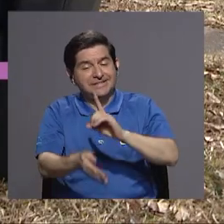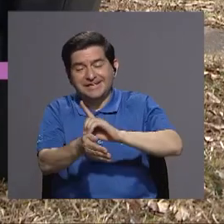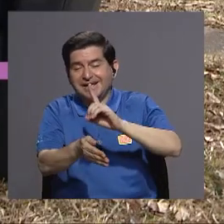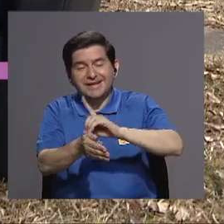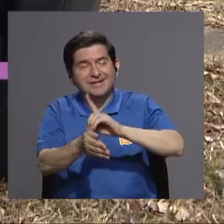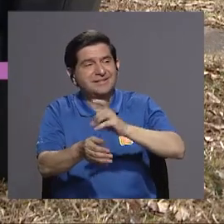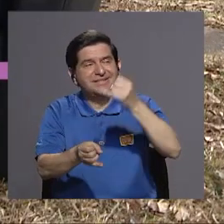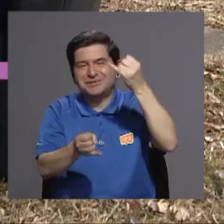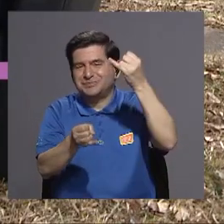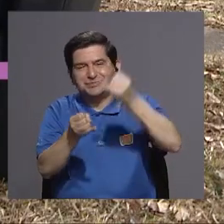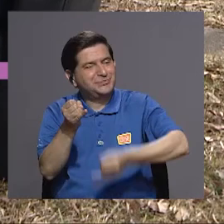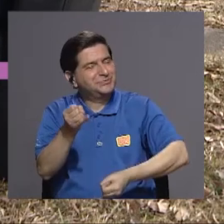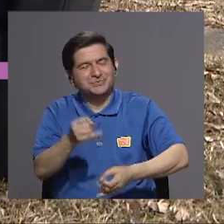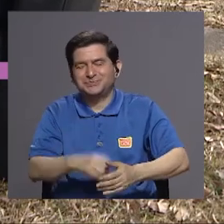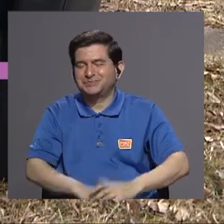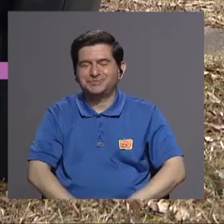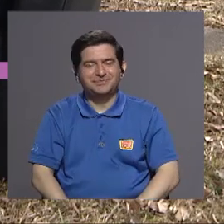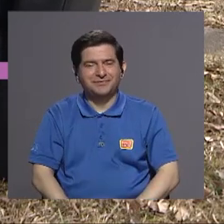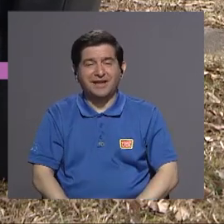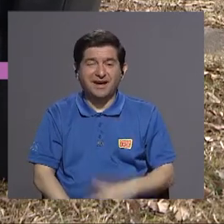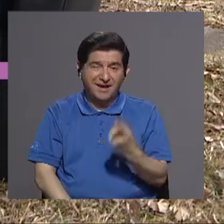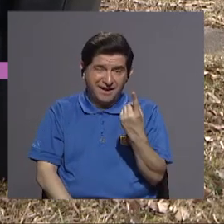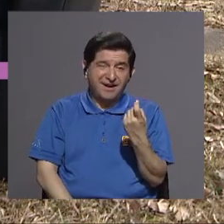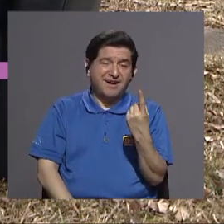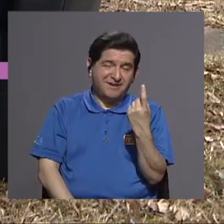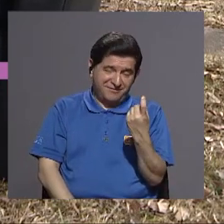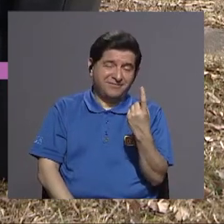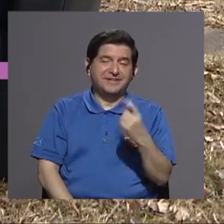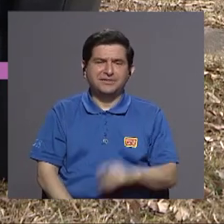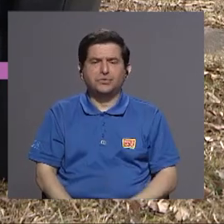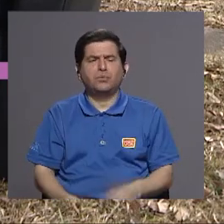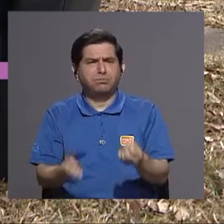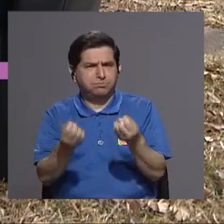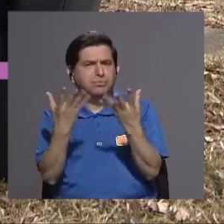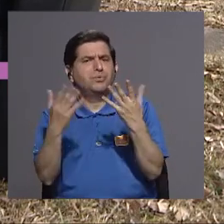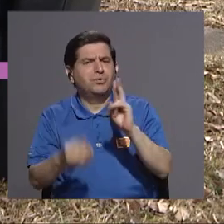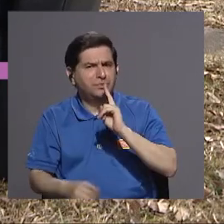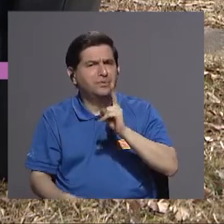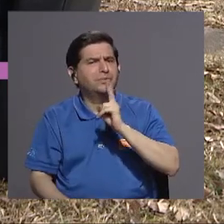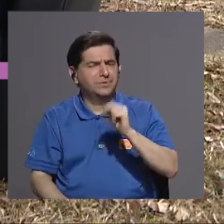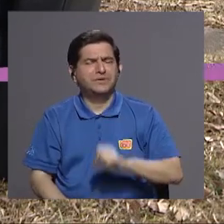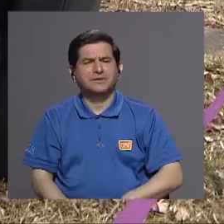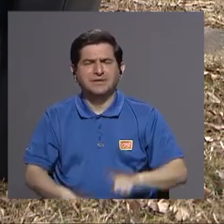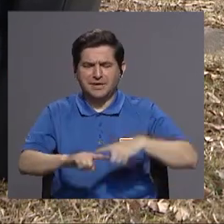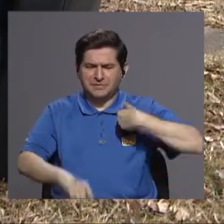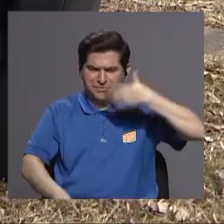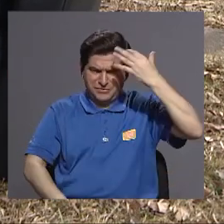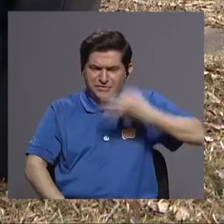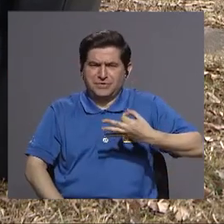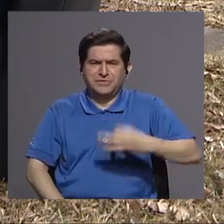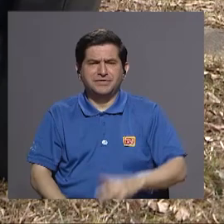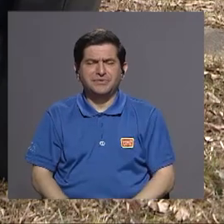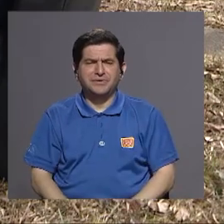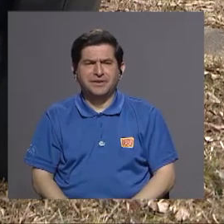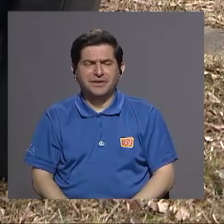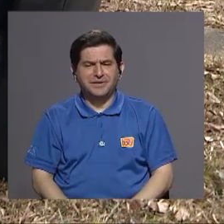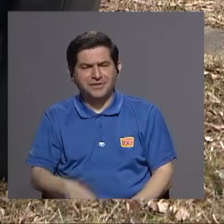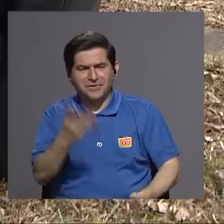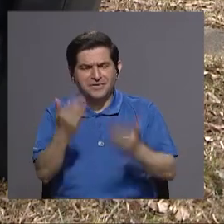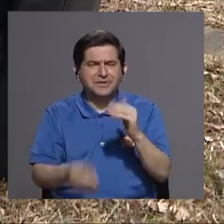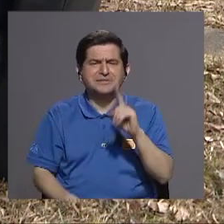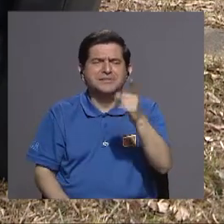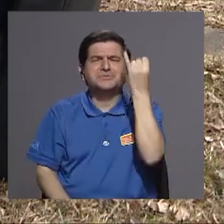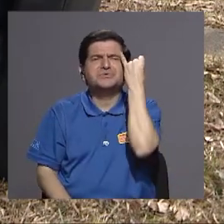se nos fue es bastante verdad pero sí sí creo que por lo menos ha sido un poquito una